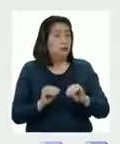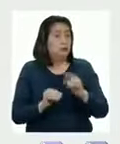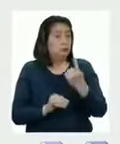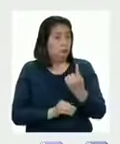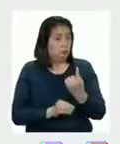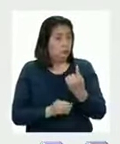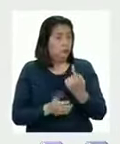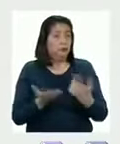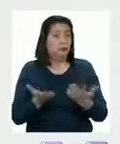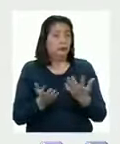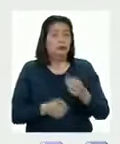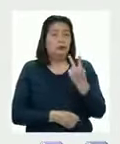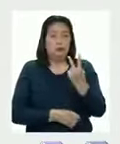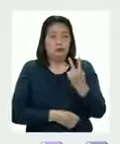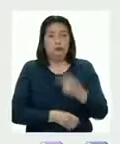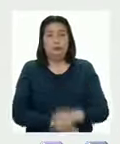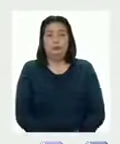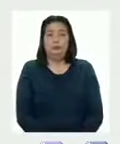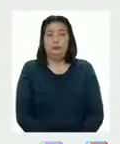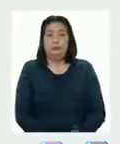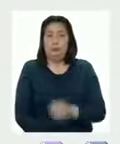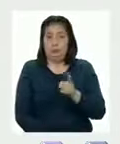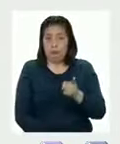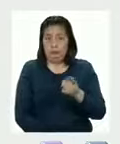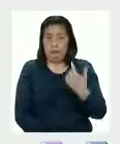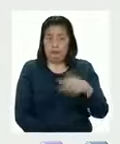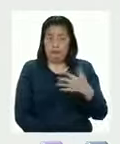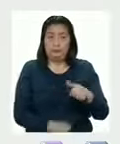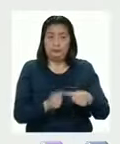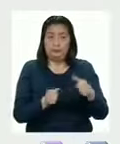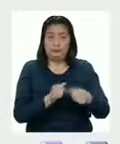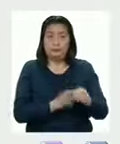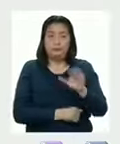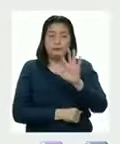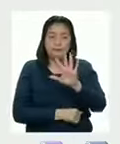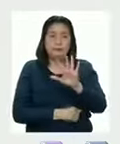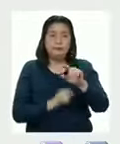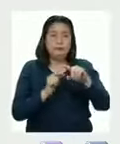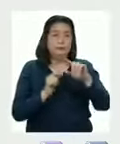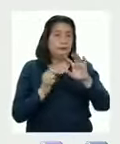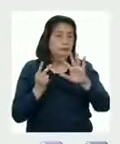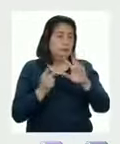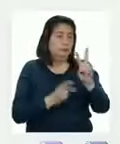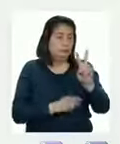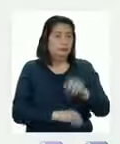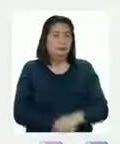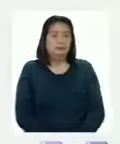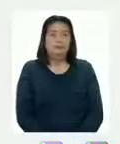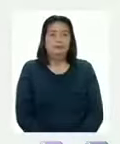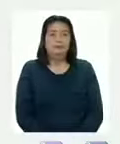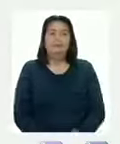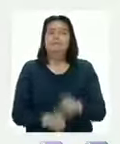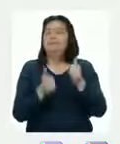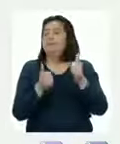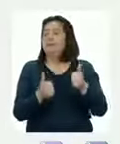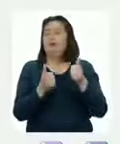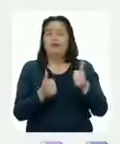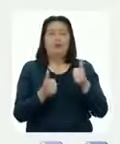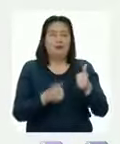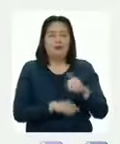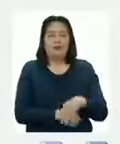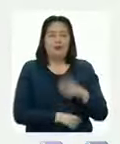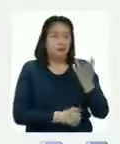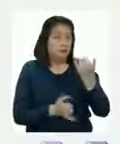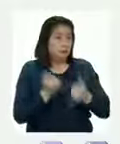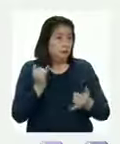piedrita en la casilla del dos Ahí estará formando el número quinientos setenta y dos Excelente